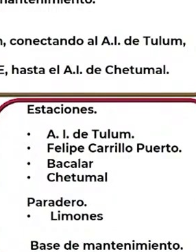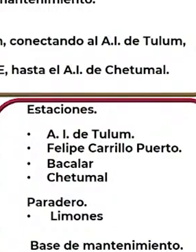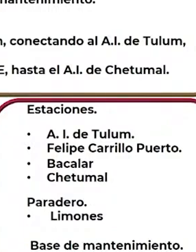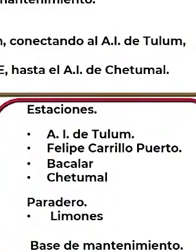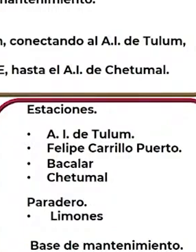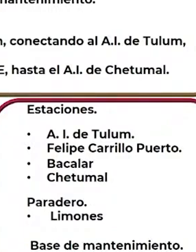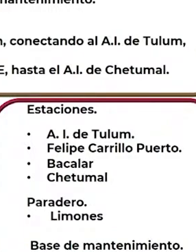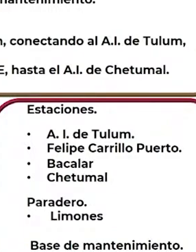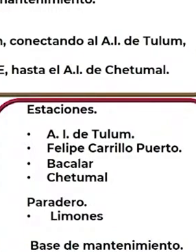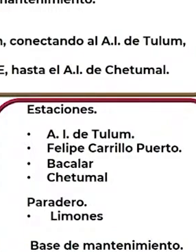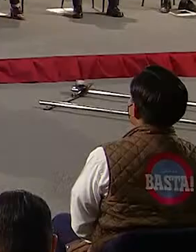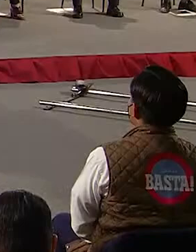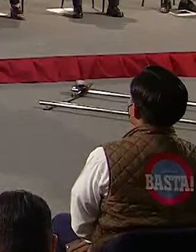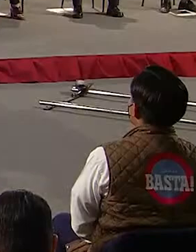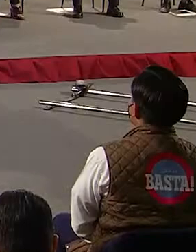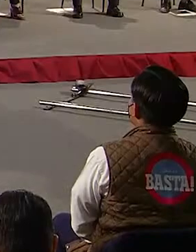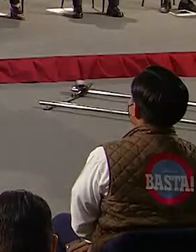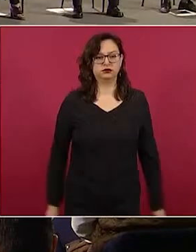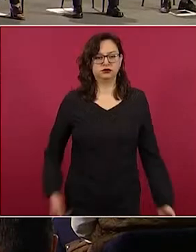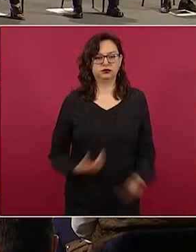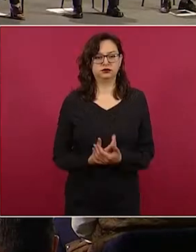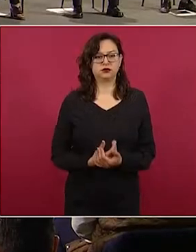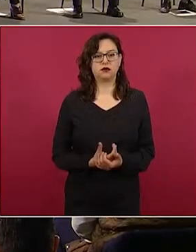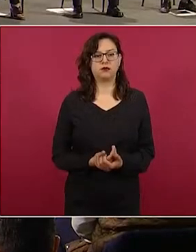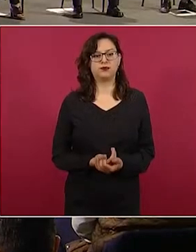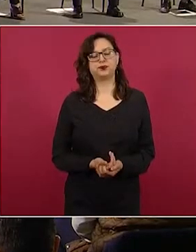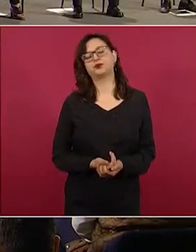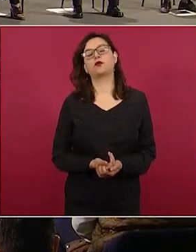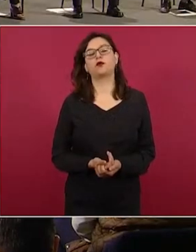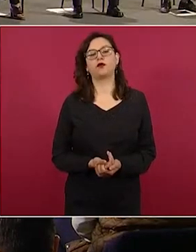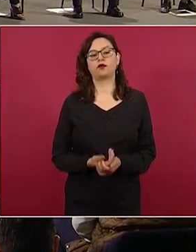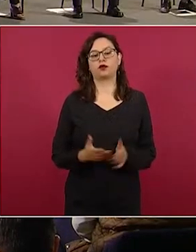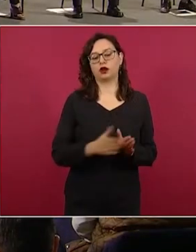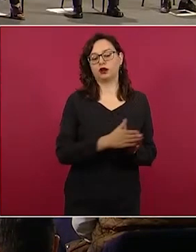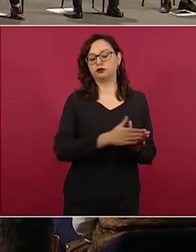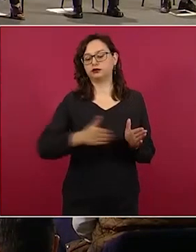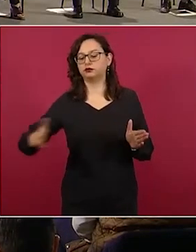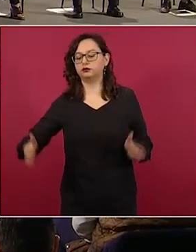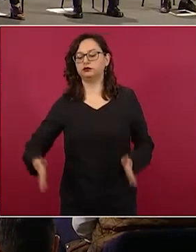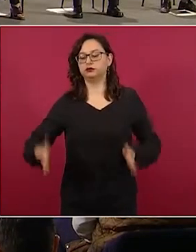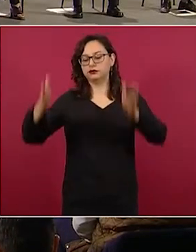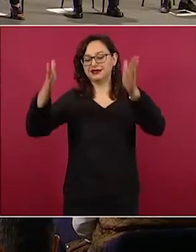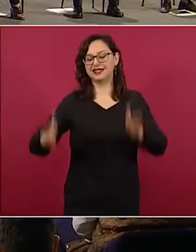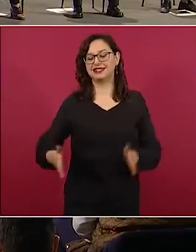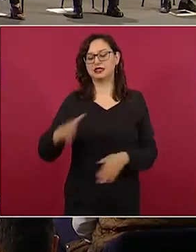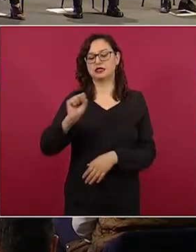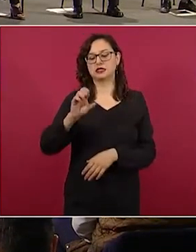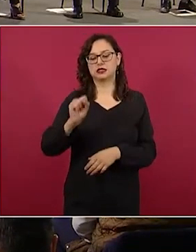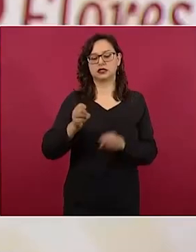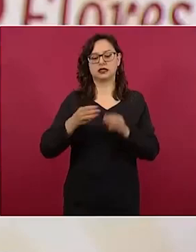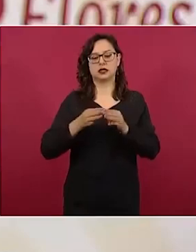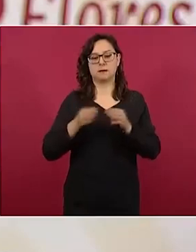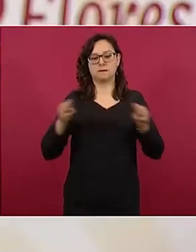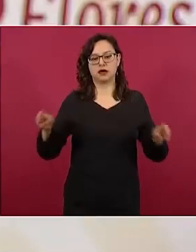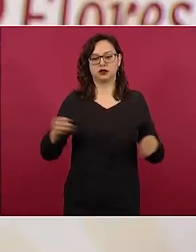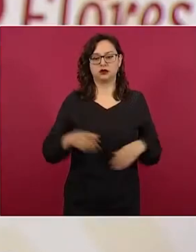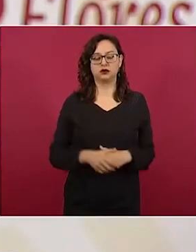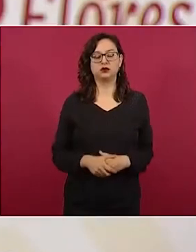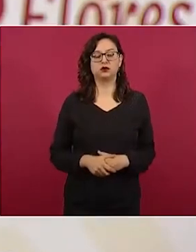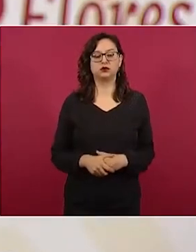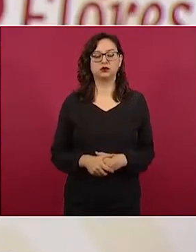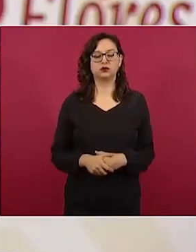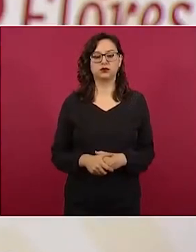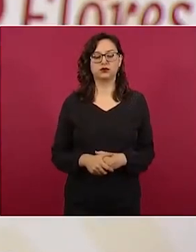a nivel de superficie con un ancho de vía de 60 metros y con un camino de mantenimiento. El trazo propuesto